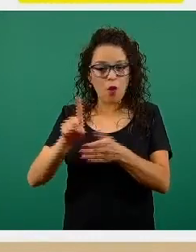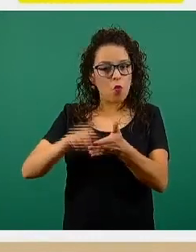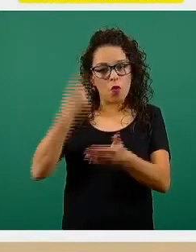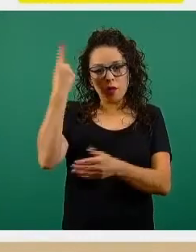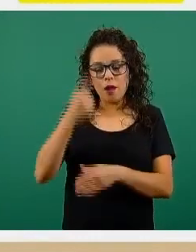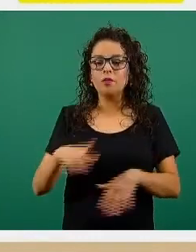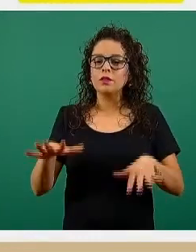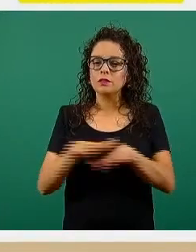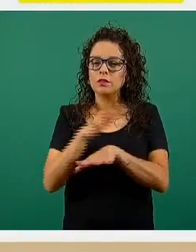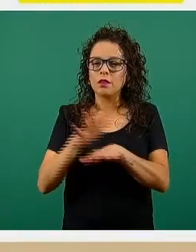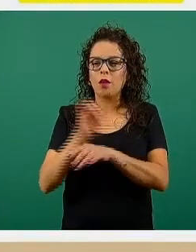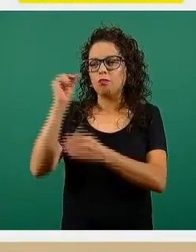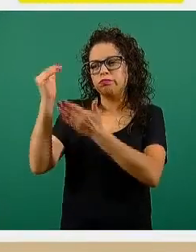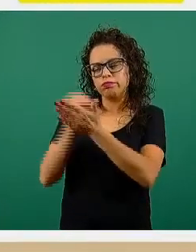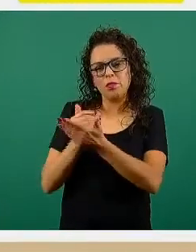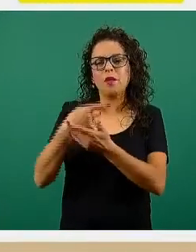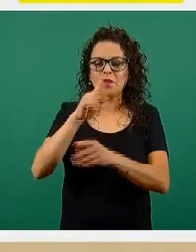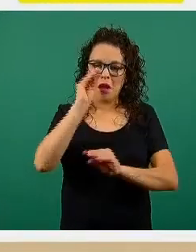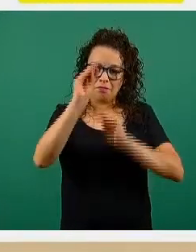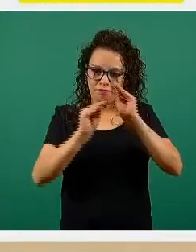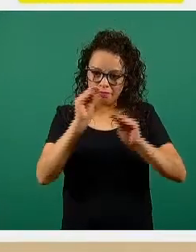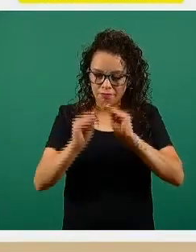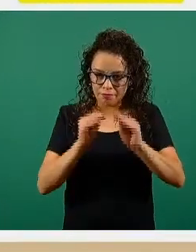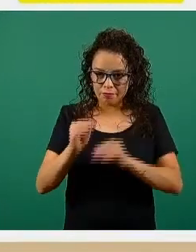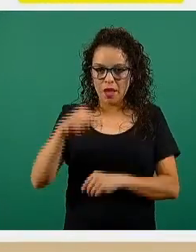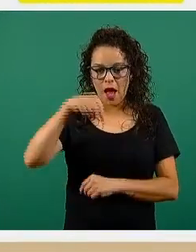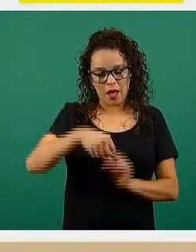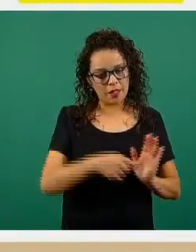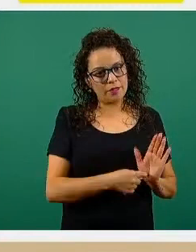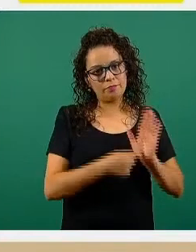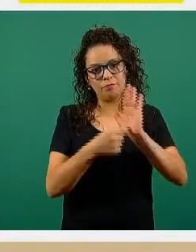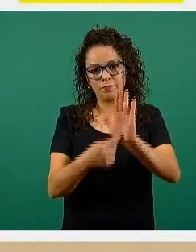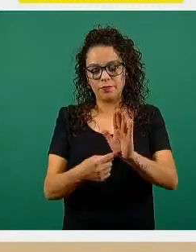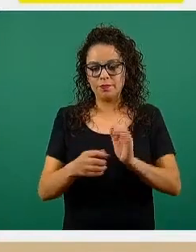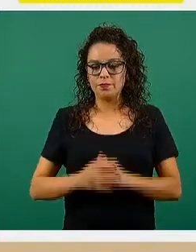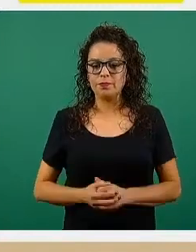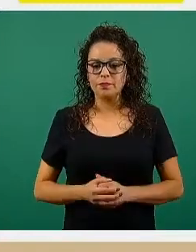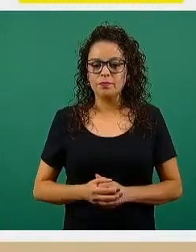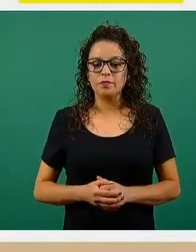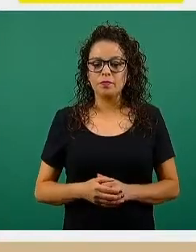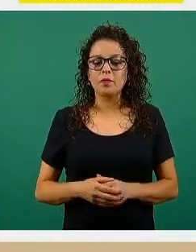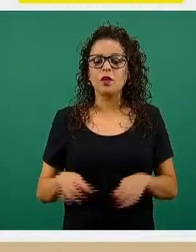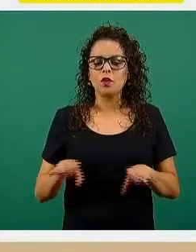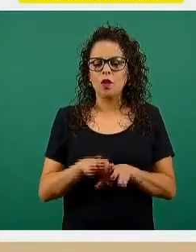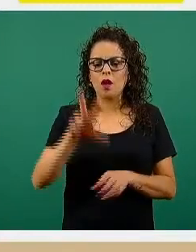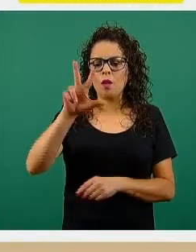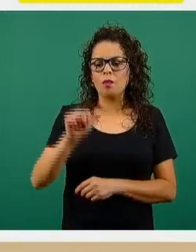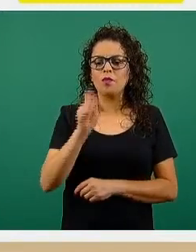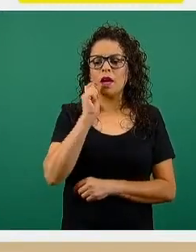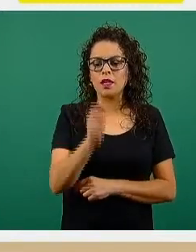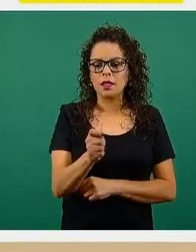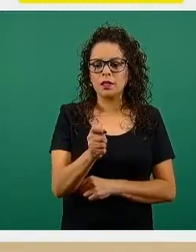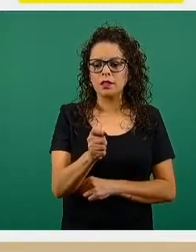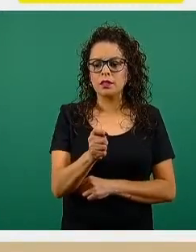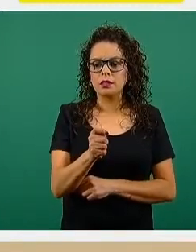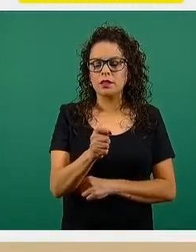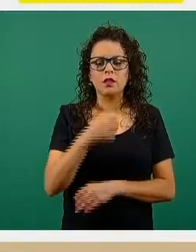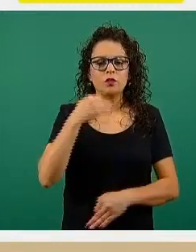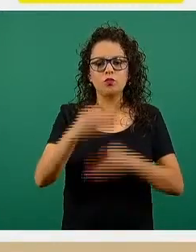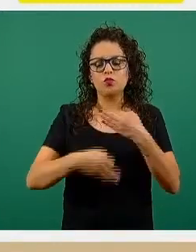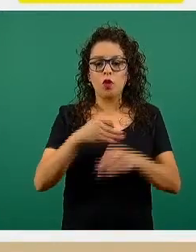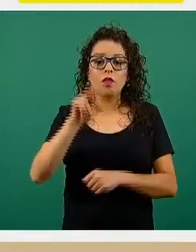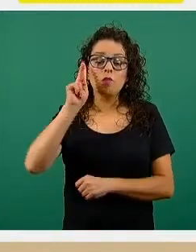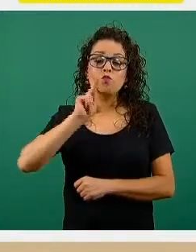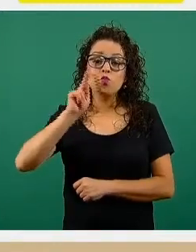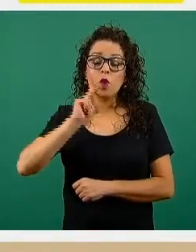menores. Entonces, y esto es la trayectoria de la positividad, esto es de todas las